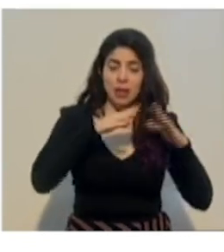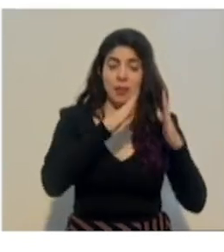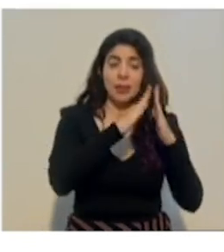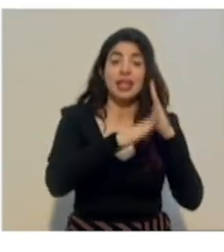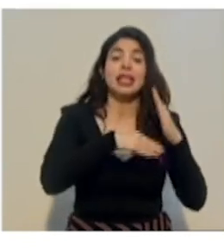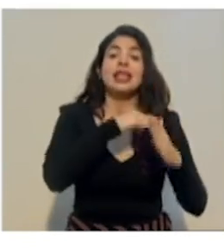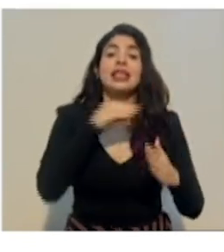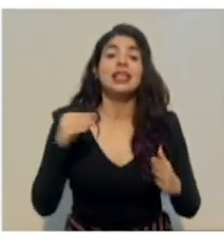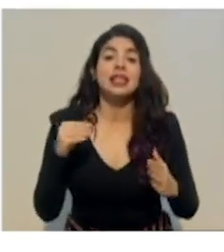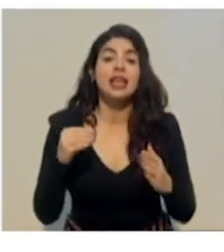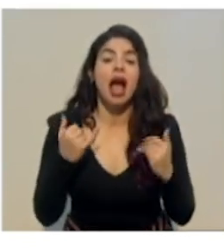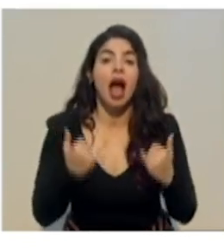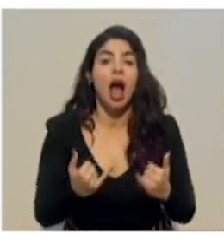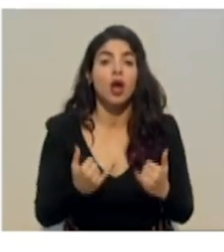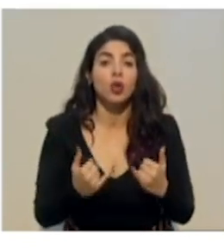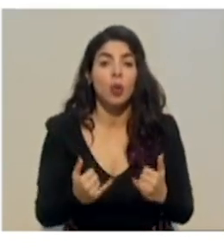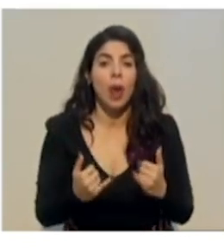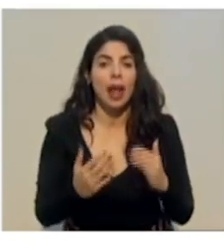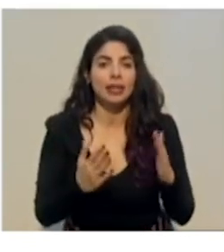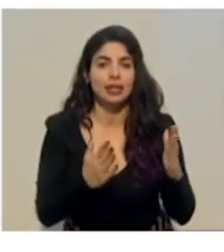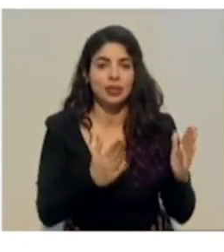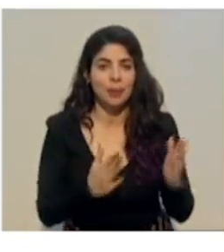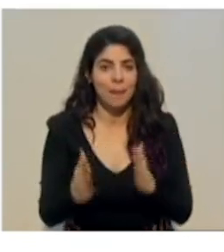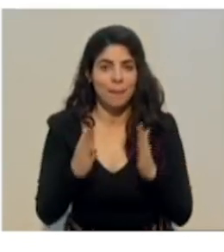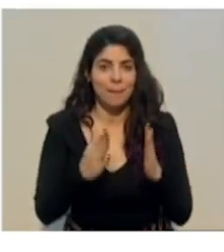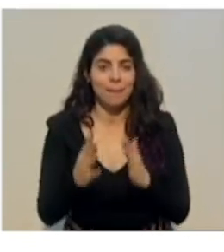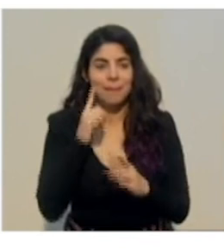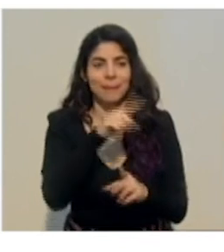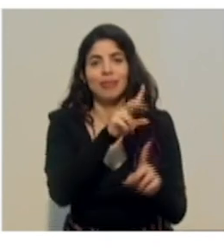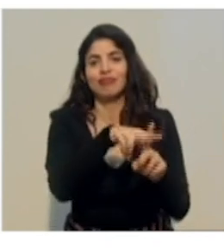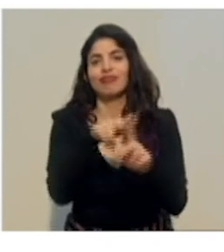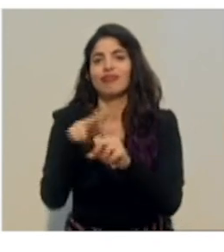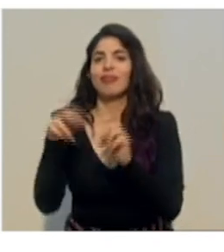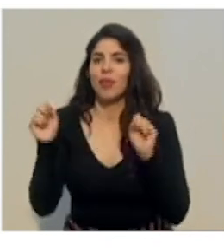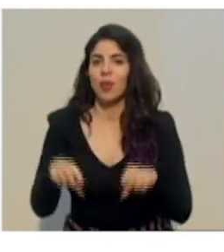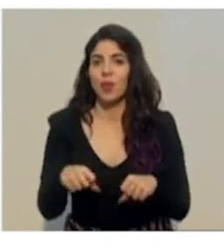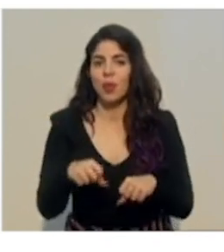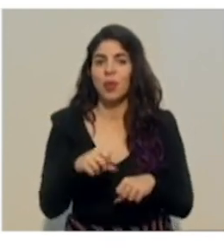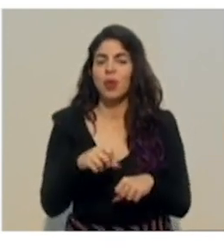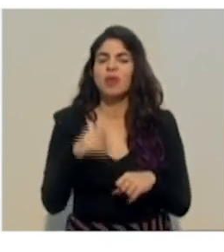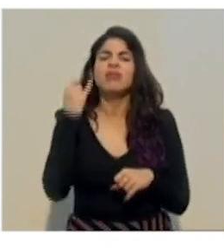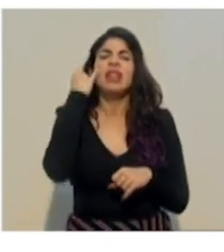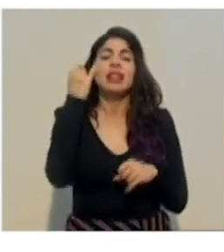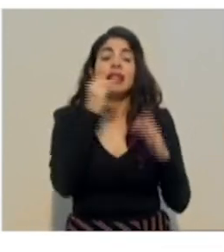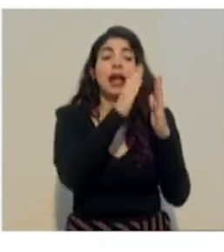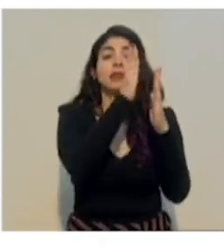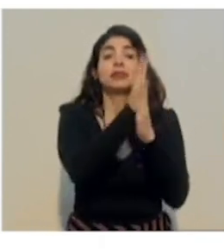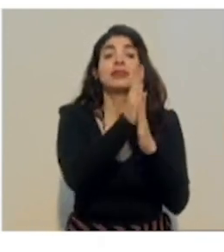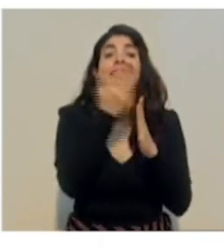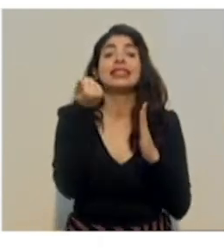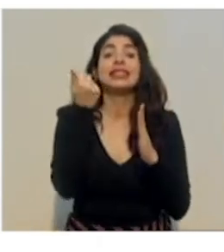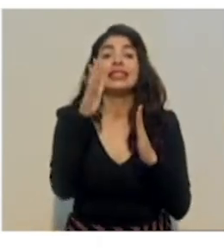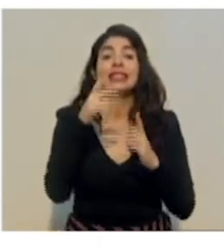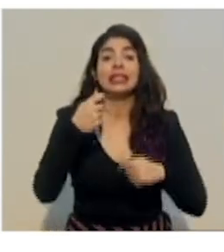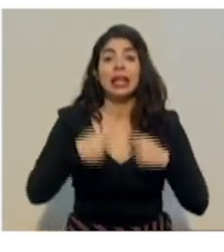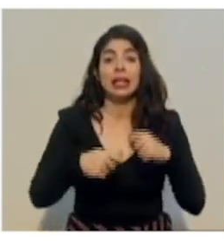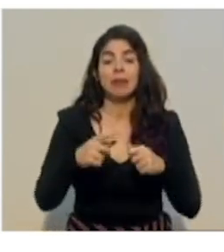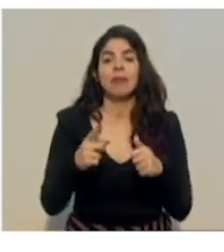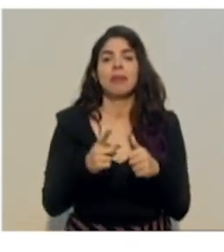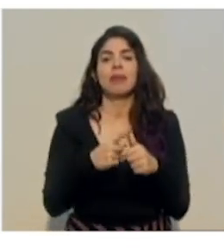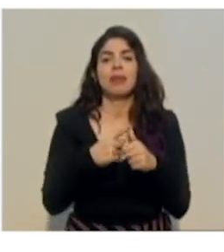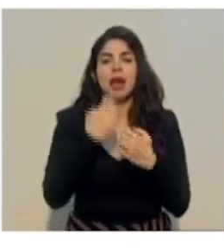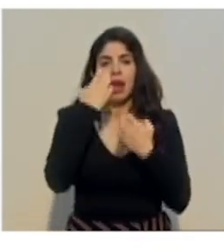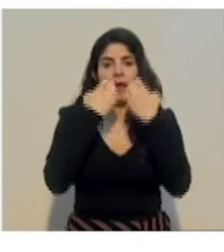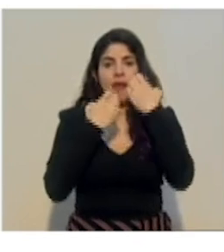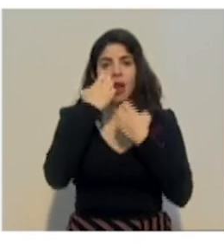plan para poder ponerlo en marcha. La idea es al 15 de septiembre hacer la primera evaluación de los cantones por los